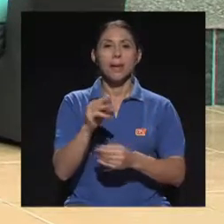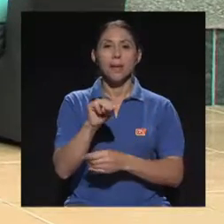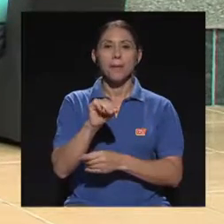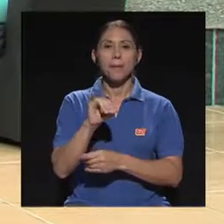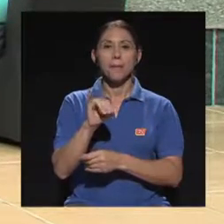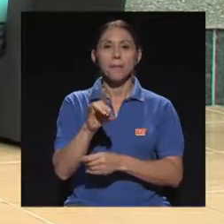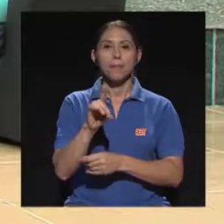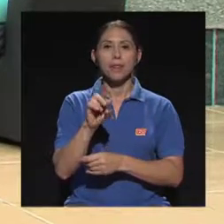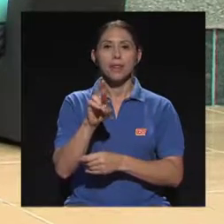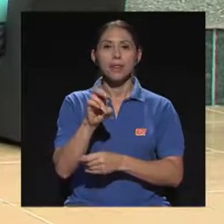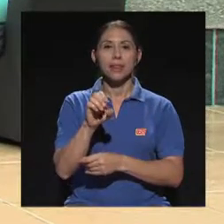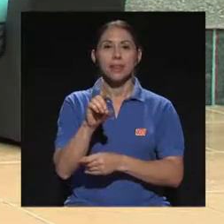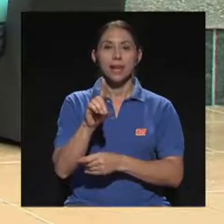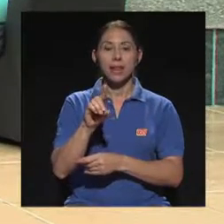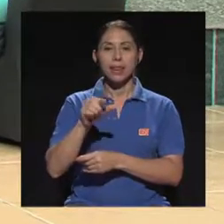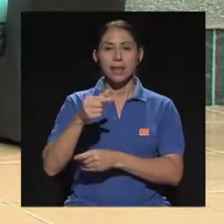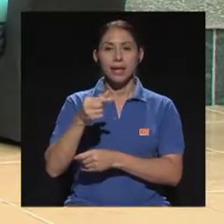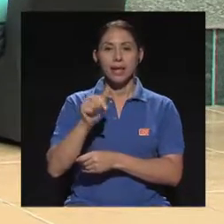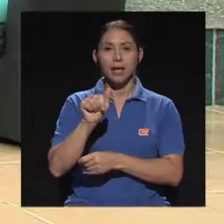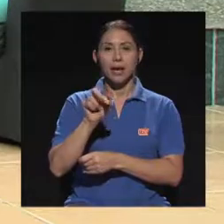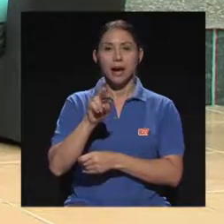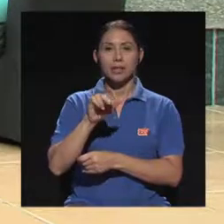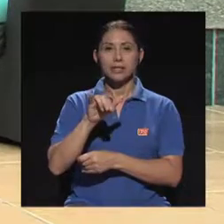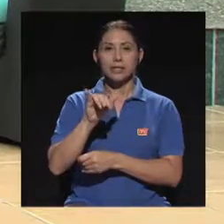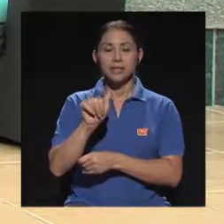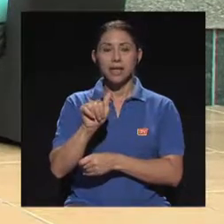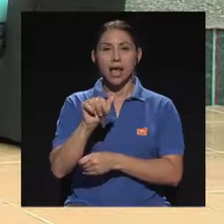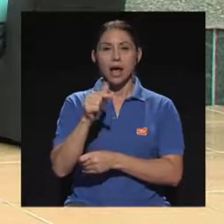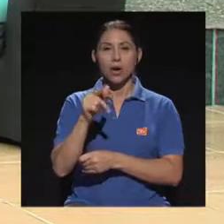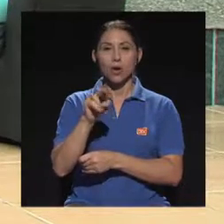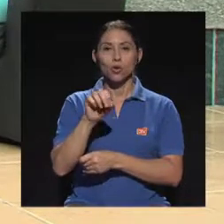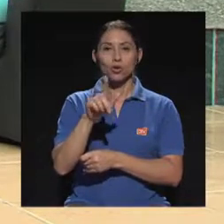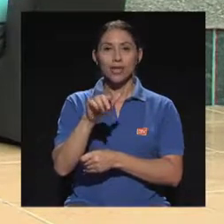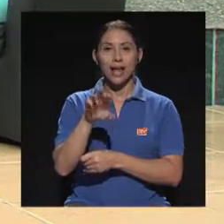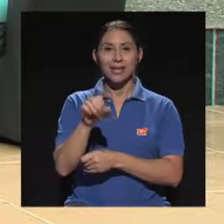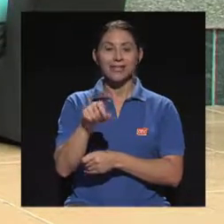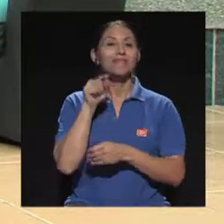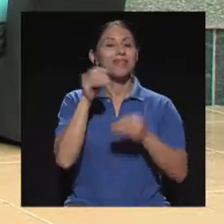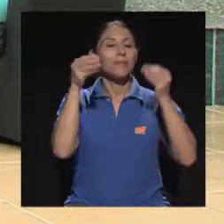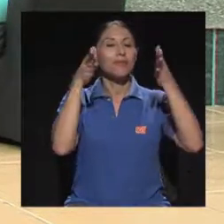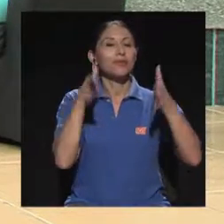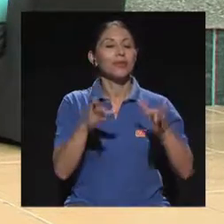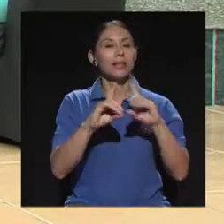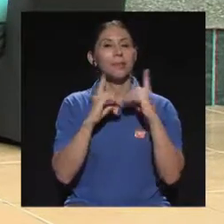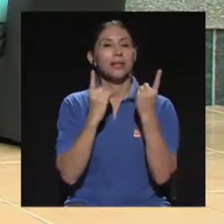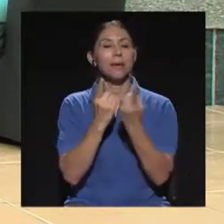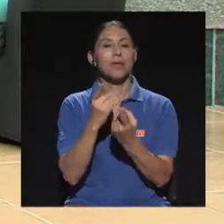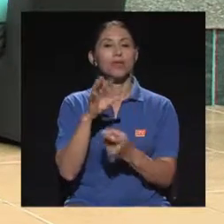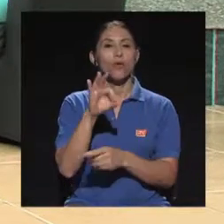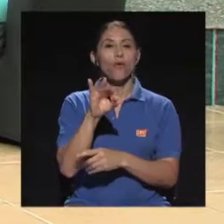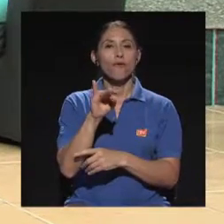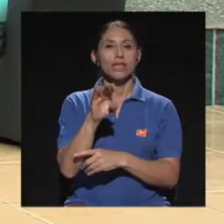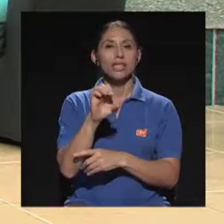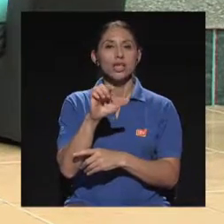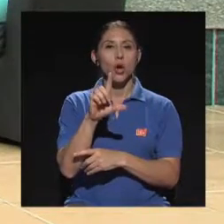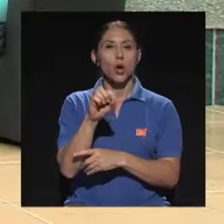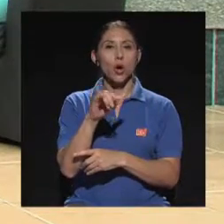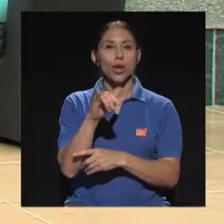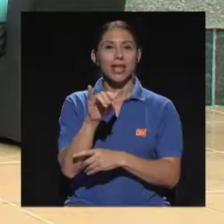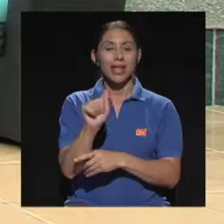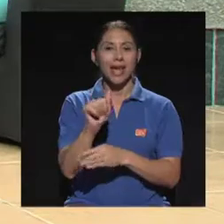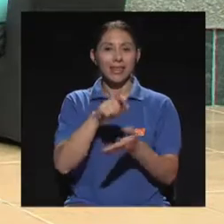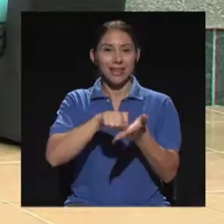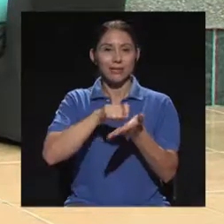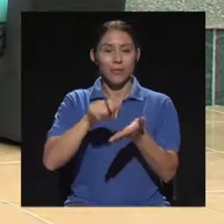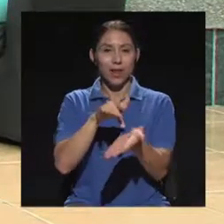la presencia de Mildred García González, ella es profesora catedrática del Departamento de Fisiología de la Escuela de Medicina de la Universidad de Costa